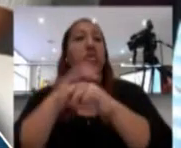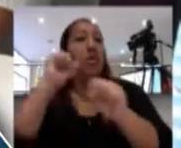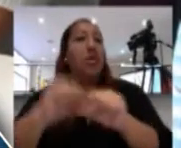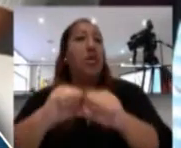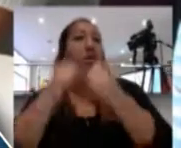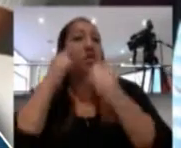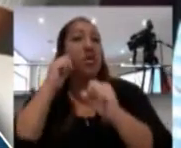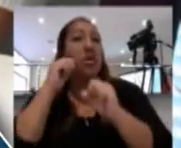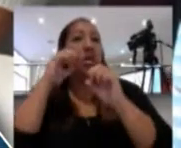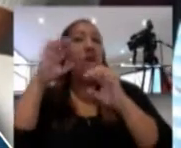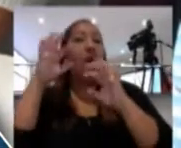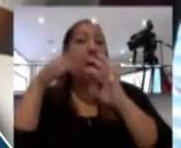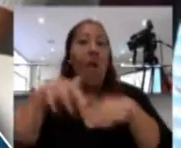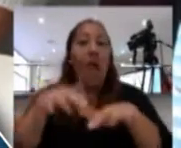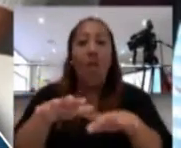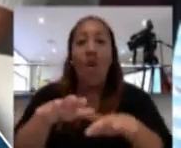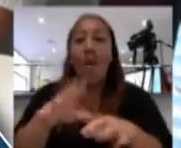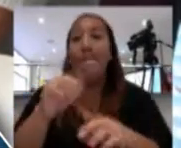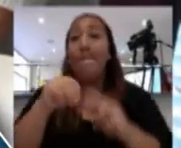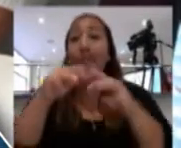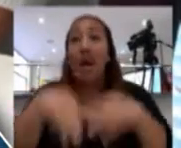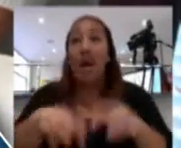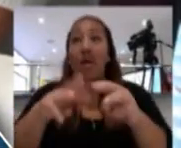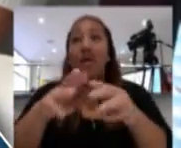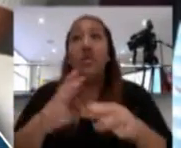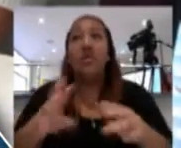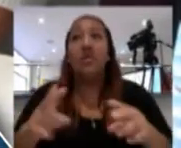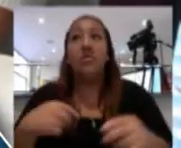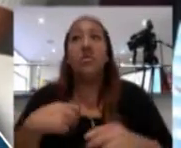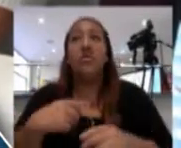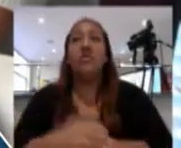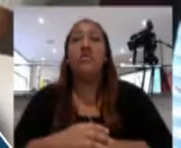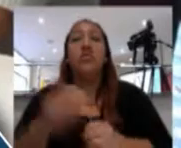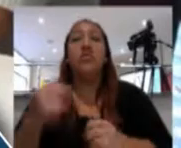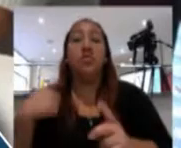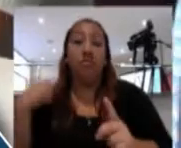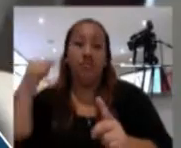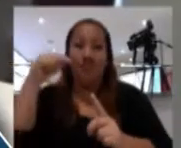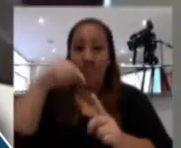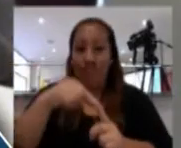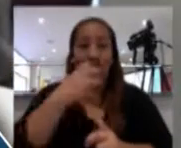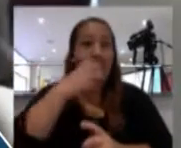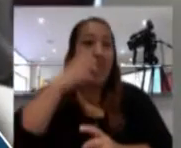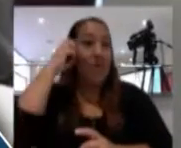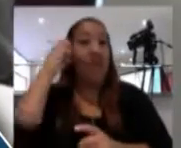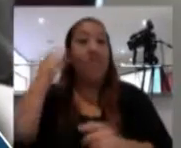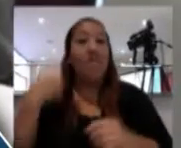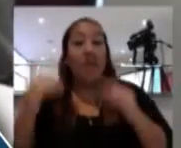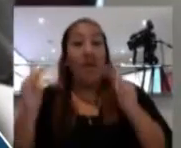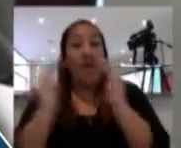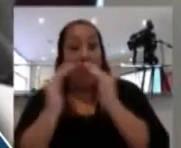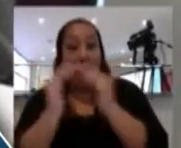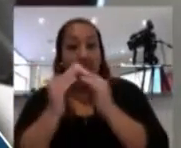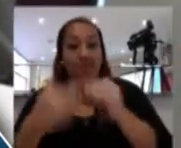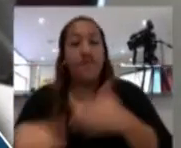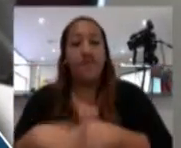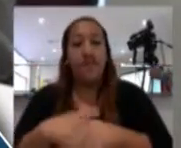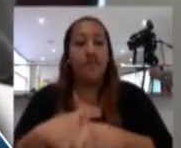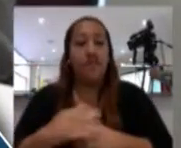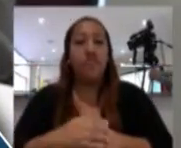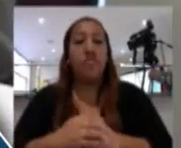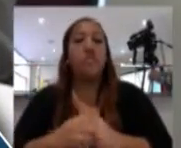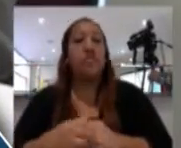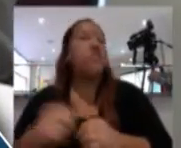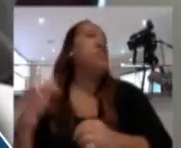olas y la tranquilidad del mar, llego a Miraflores, llego a mi domicilio y lo